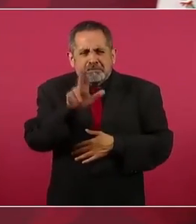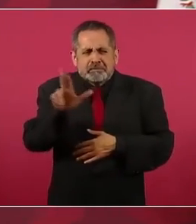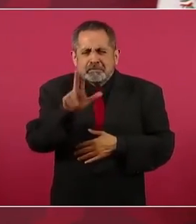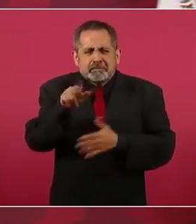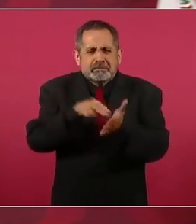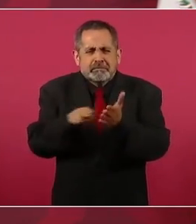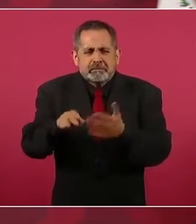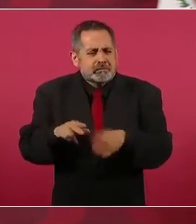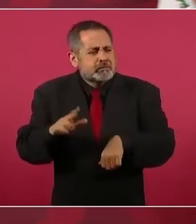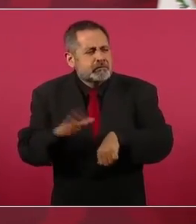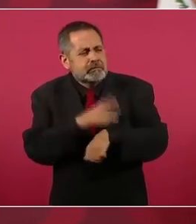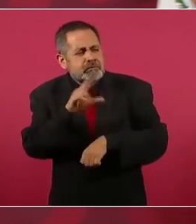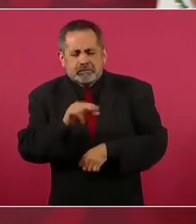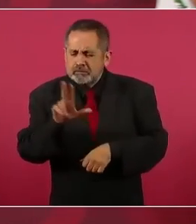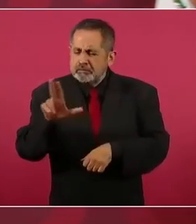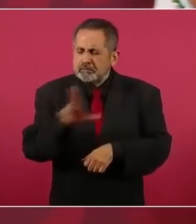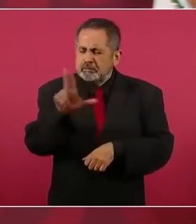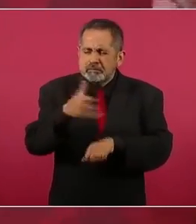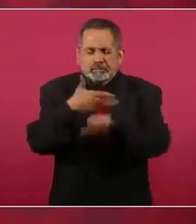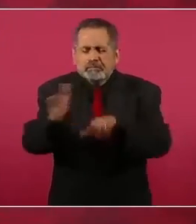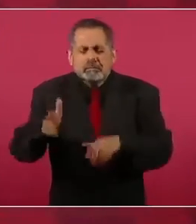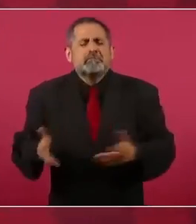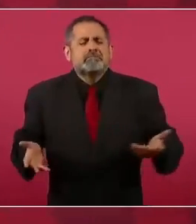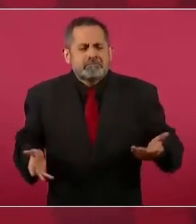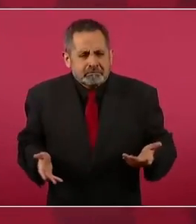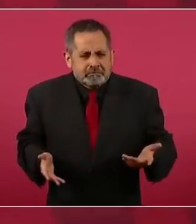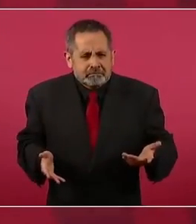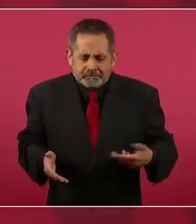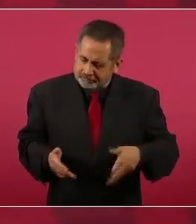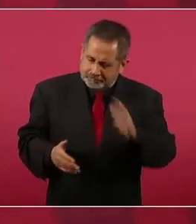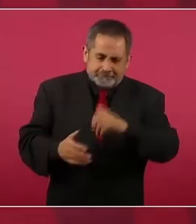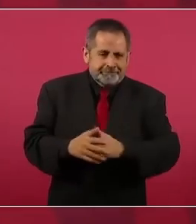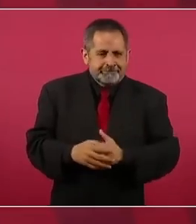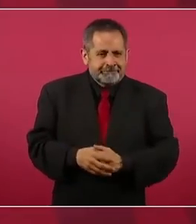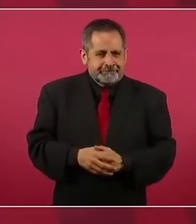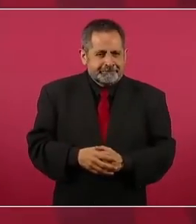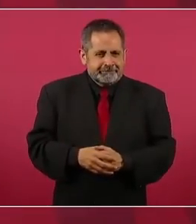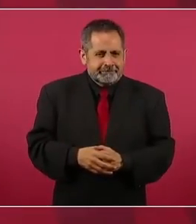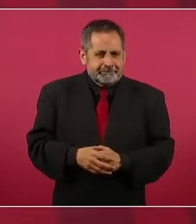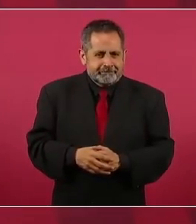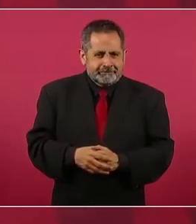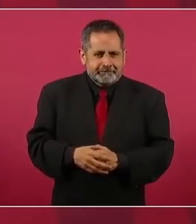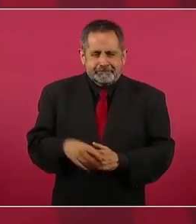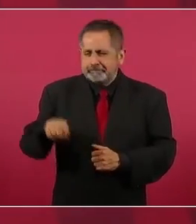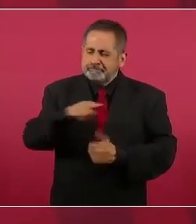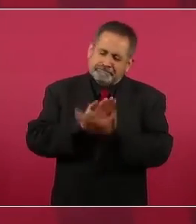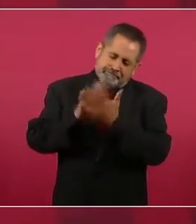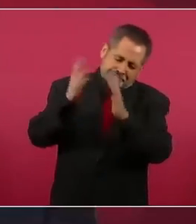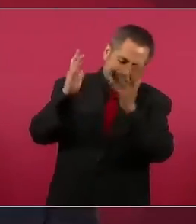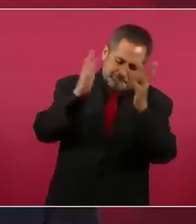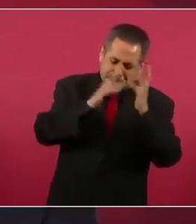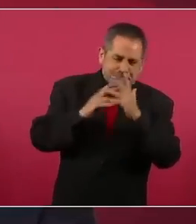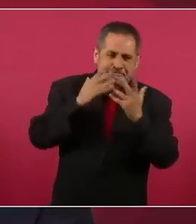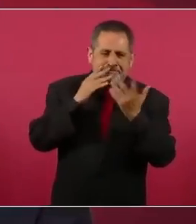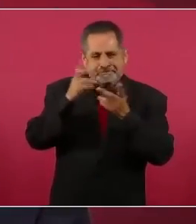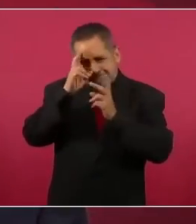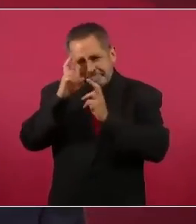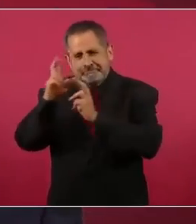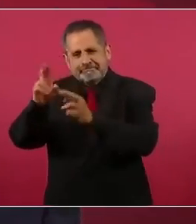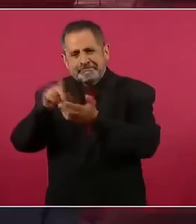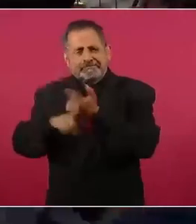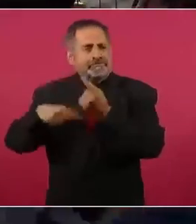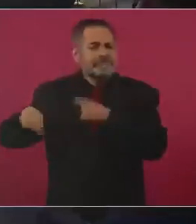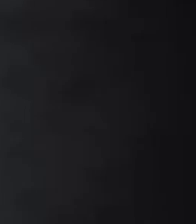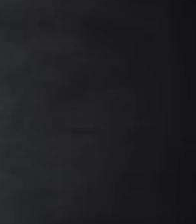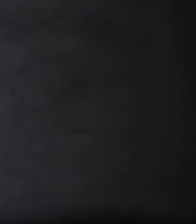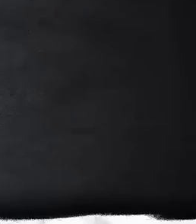gana el aplauso de todos.